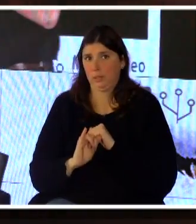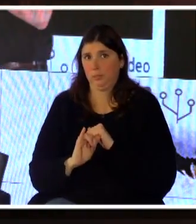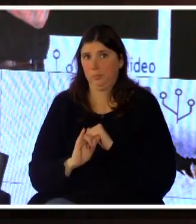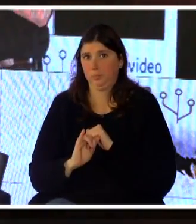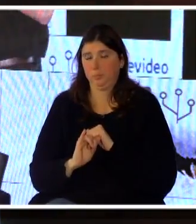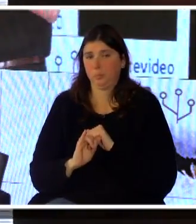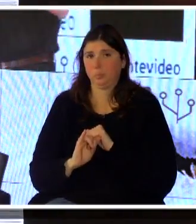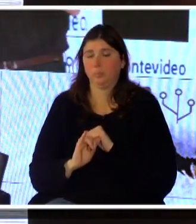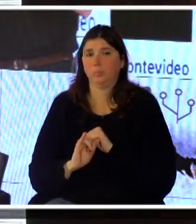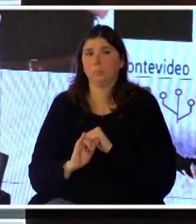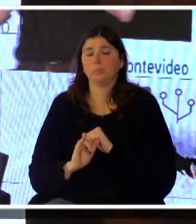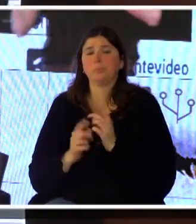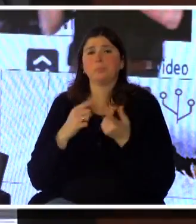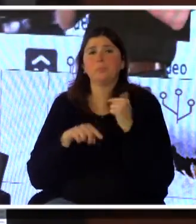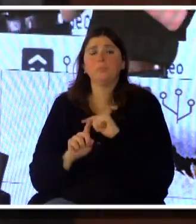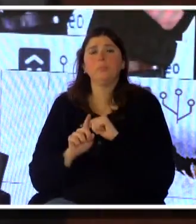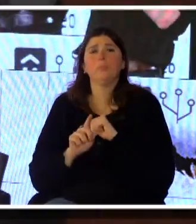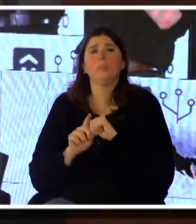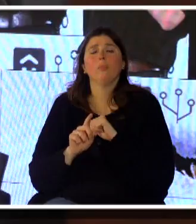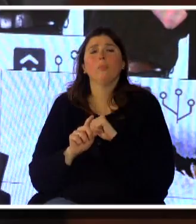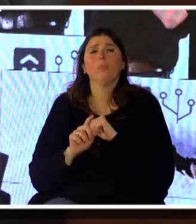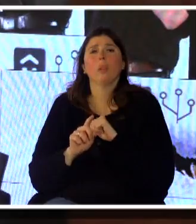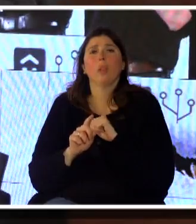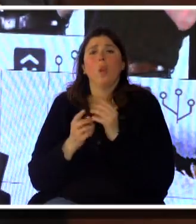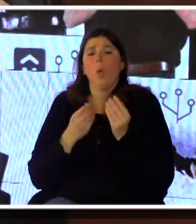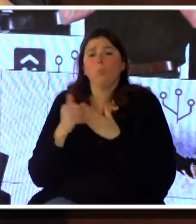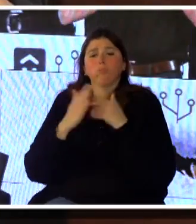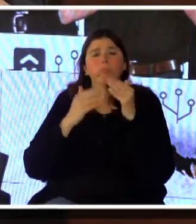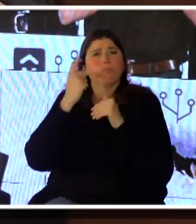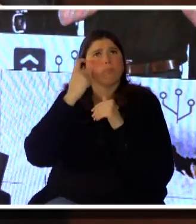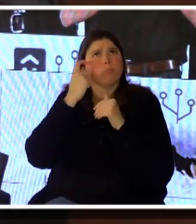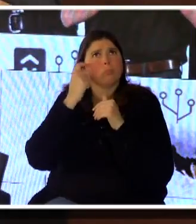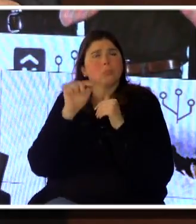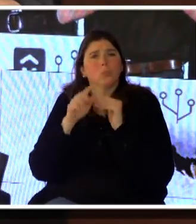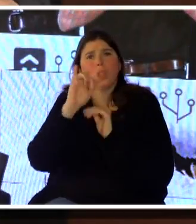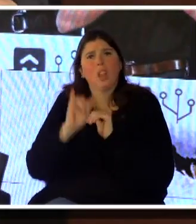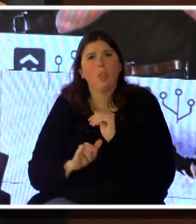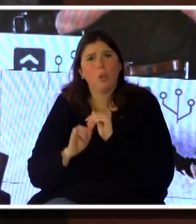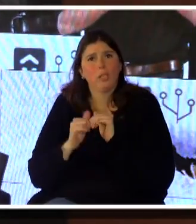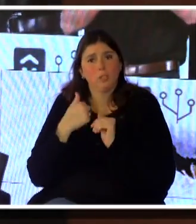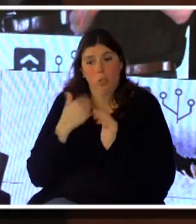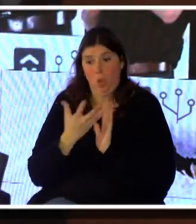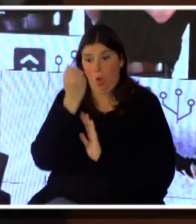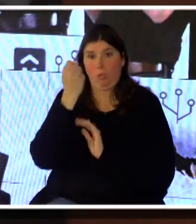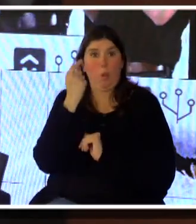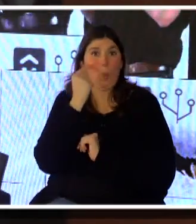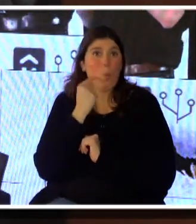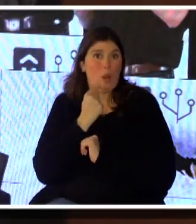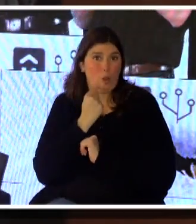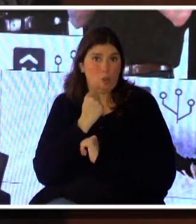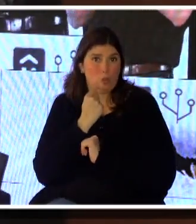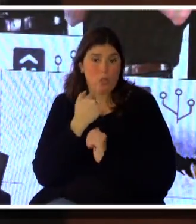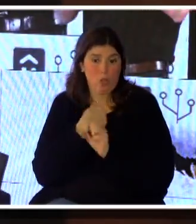porque pasa lo siguiente al construir los indicadores. Yo tengo que encontrar números que me permitan medir